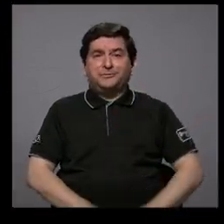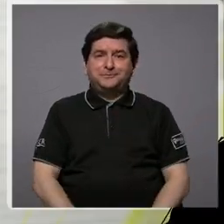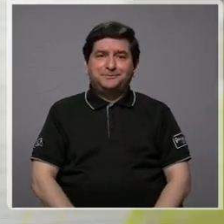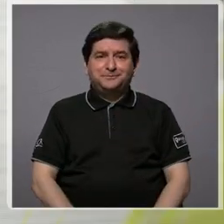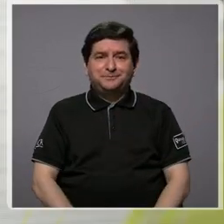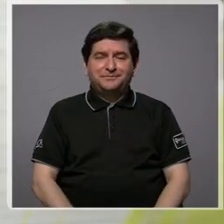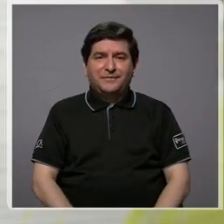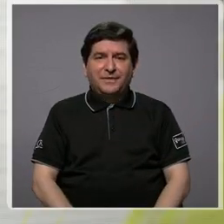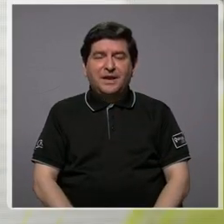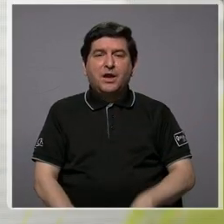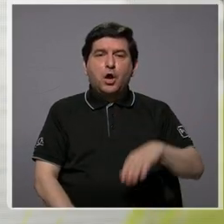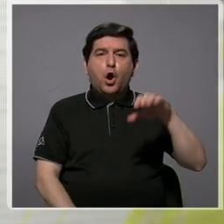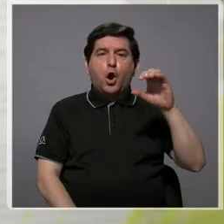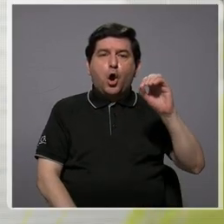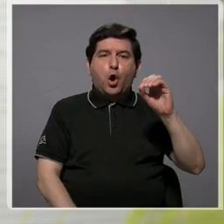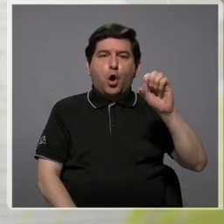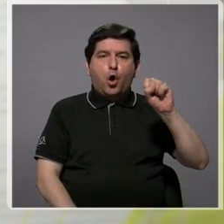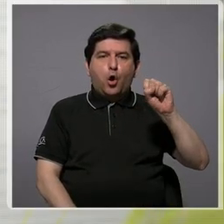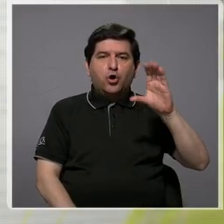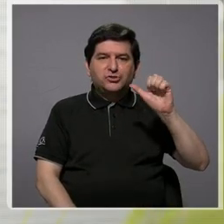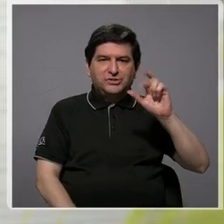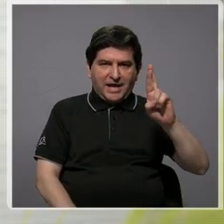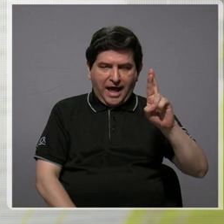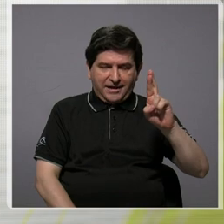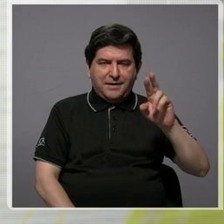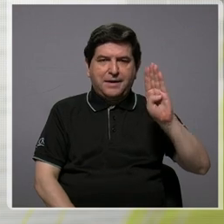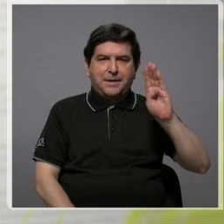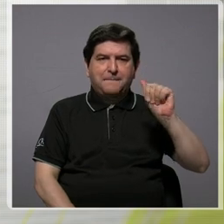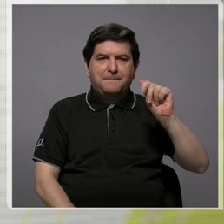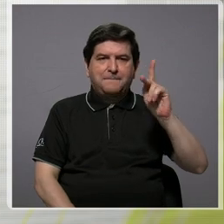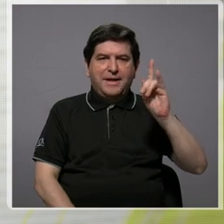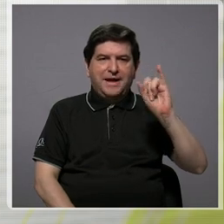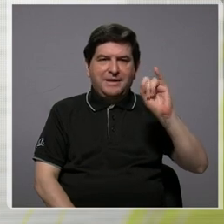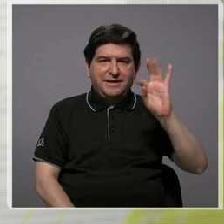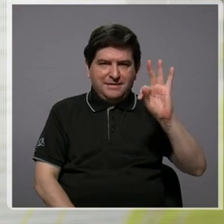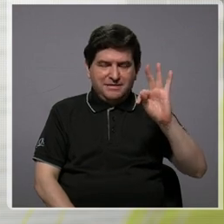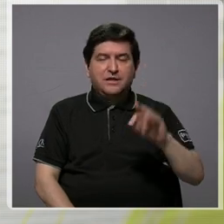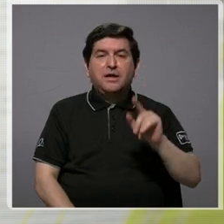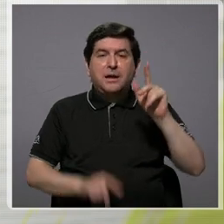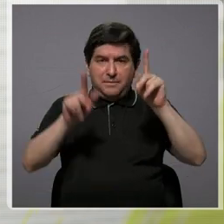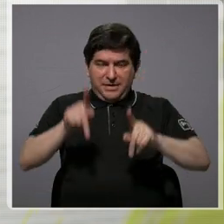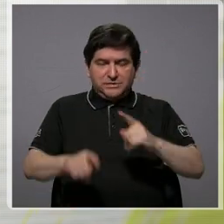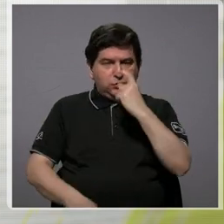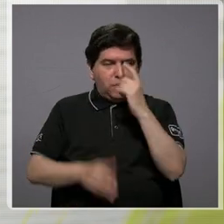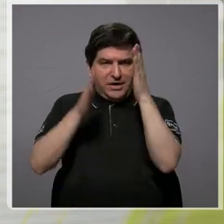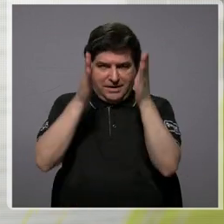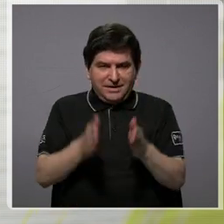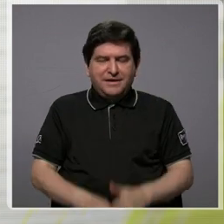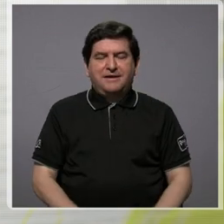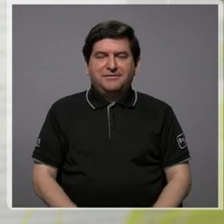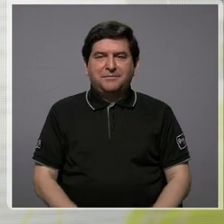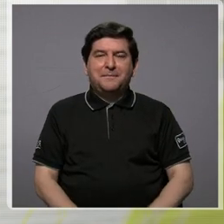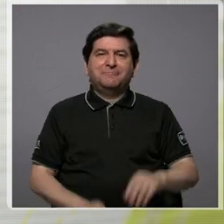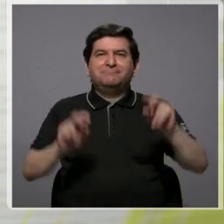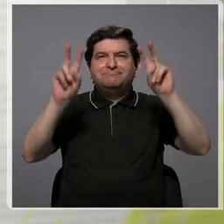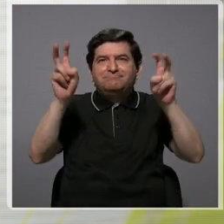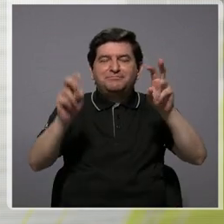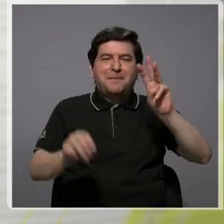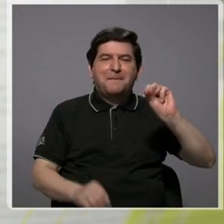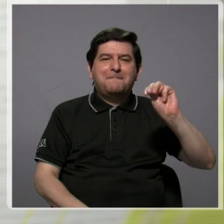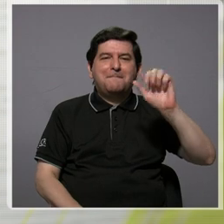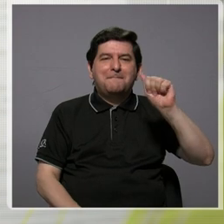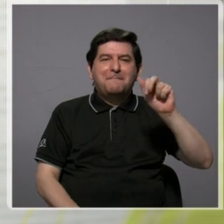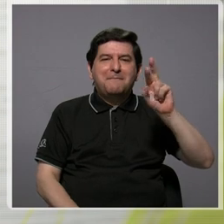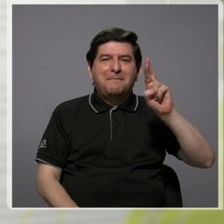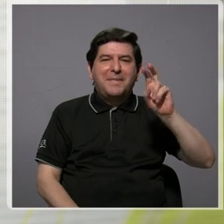era don Oscar un hombre calderonista, mariachi, como se le llamaba en